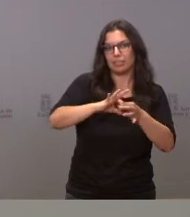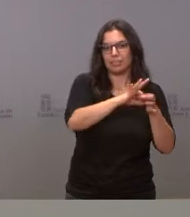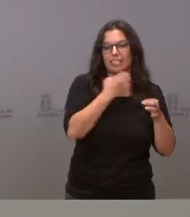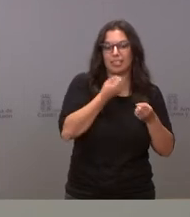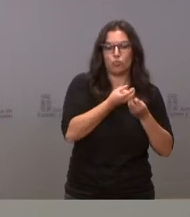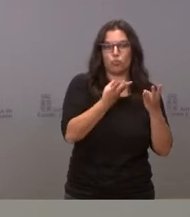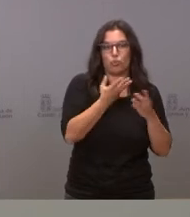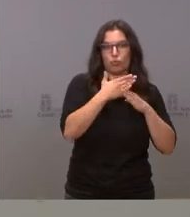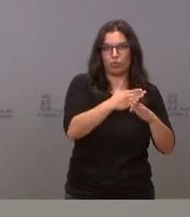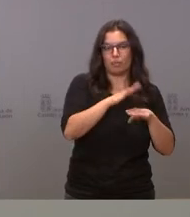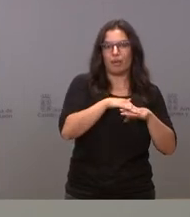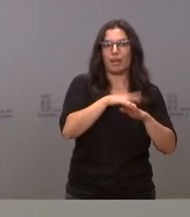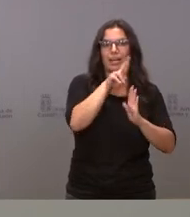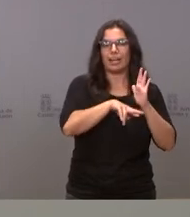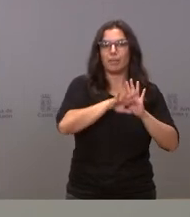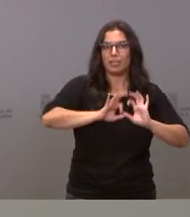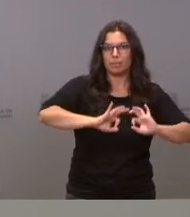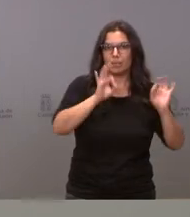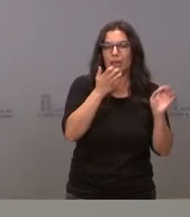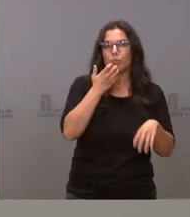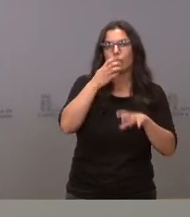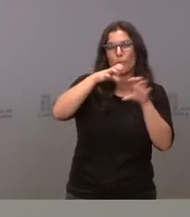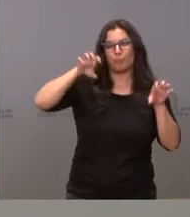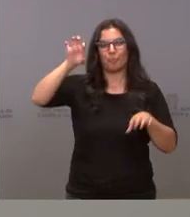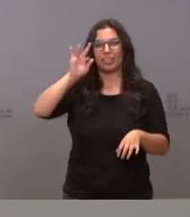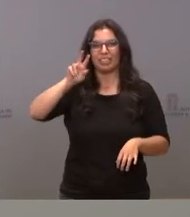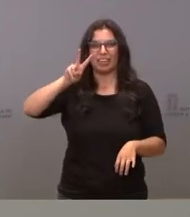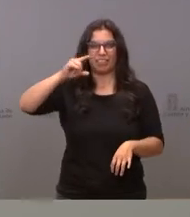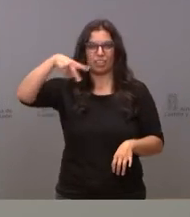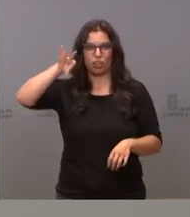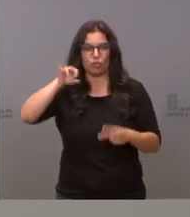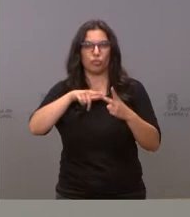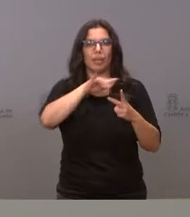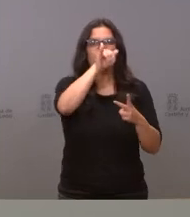Va a haber un régimen especial para Treviño y para la comarca del Bierzo.